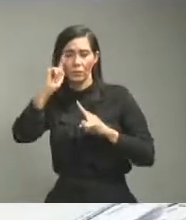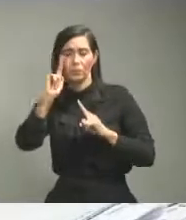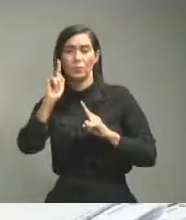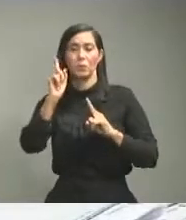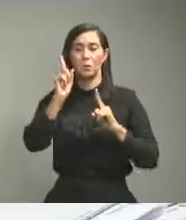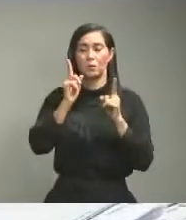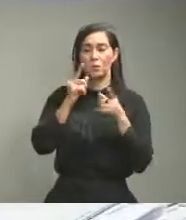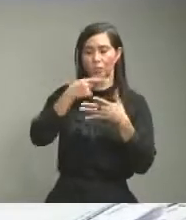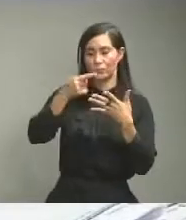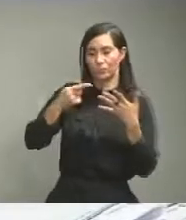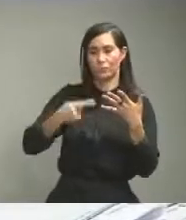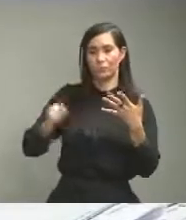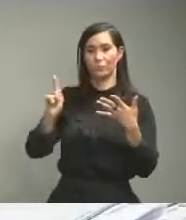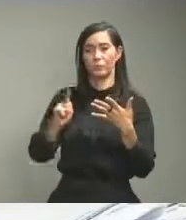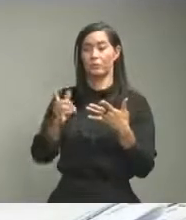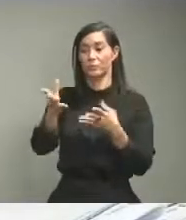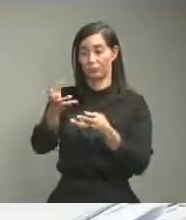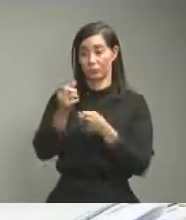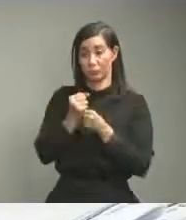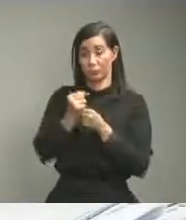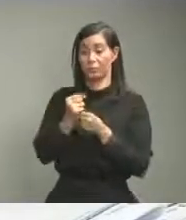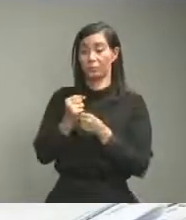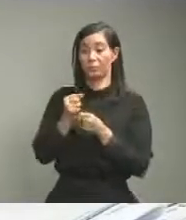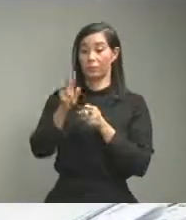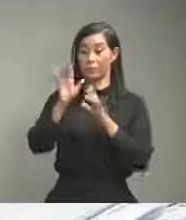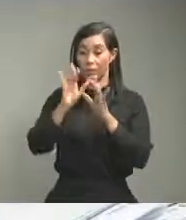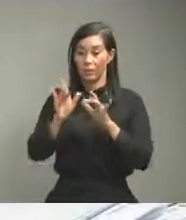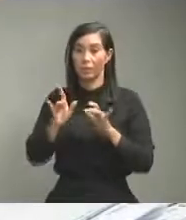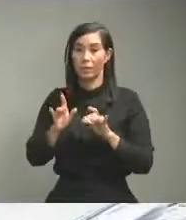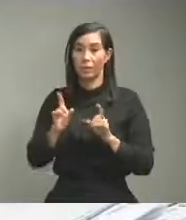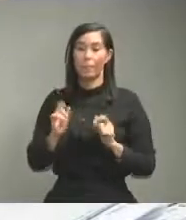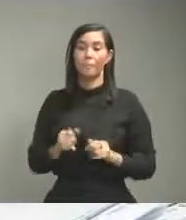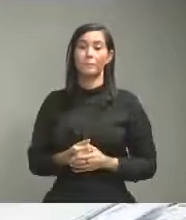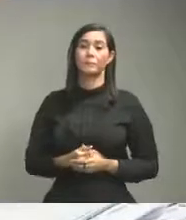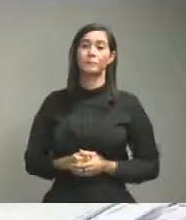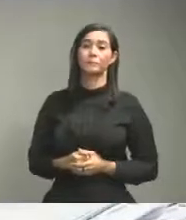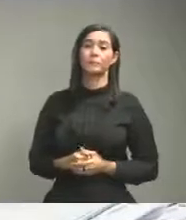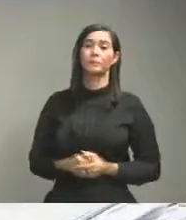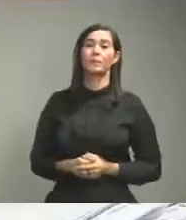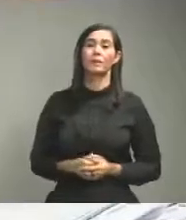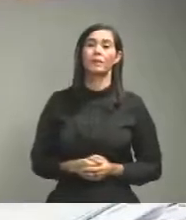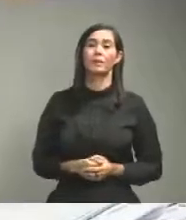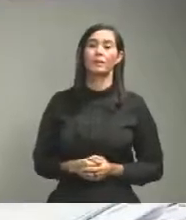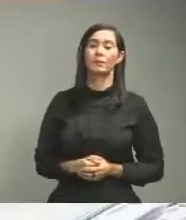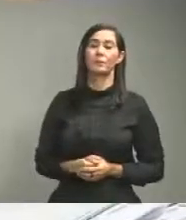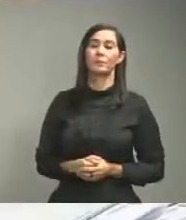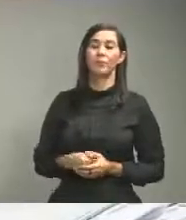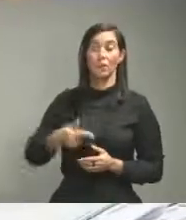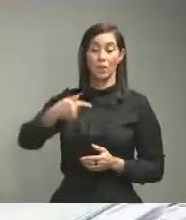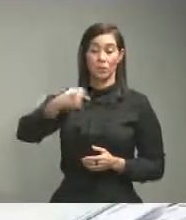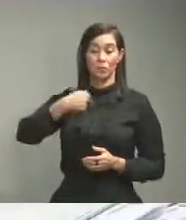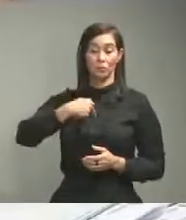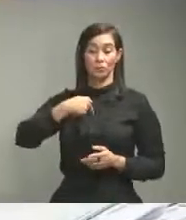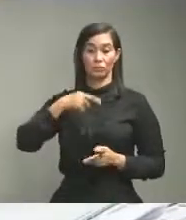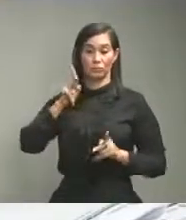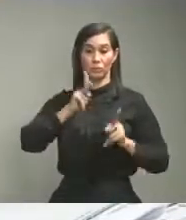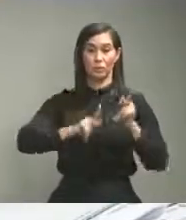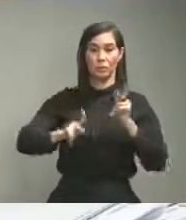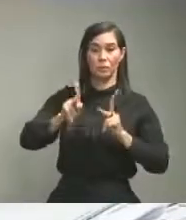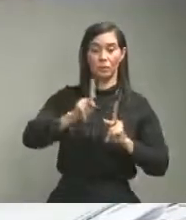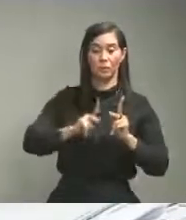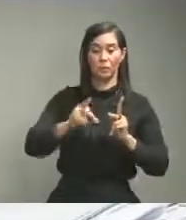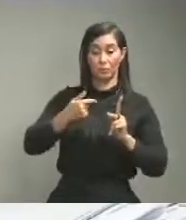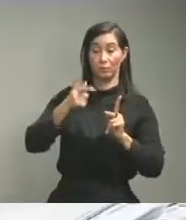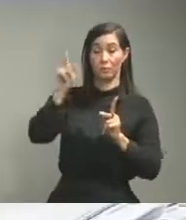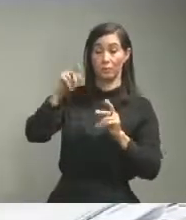su realización yo puedo tener contacto y se lo digo como ministro que he andado por barrios y todo con mucha gente